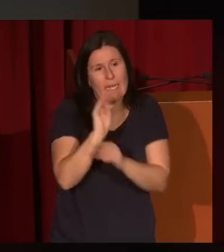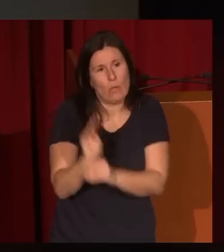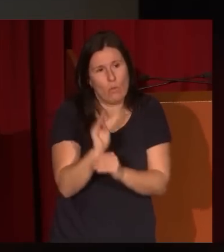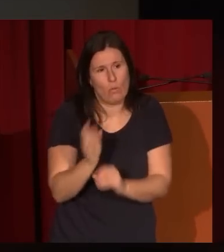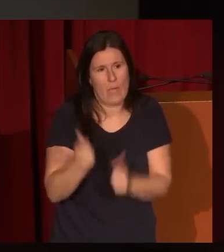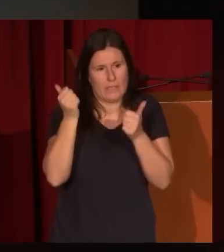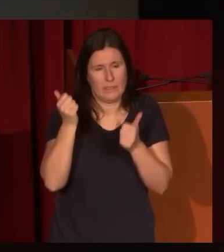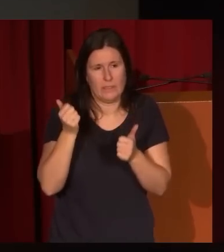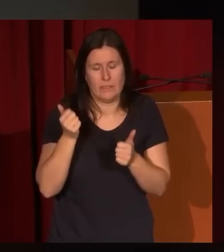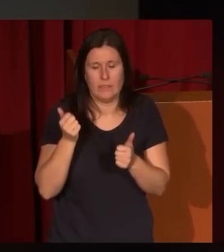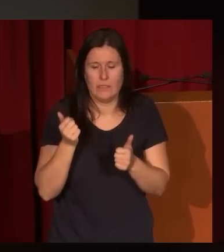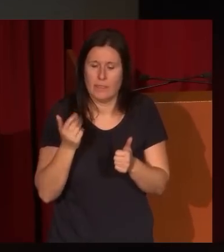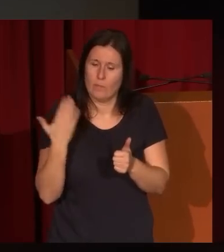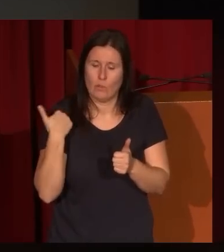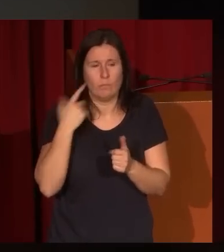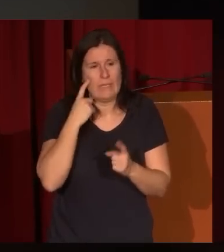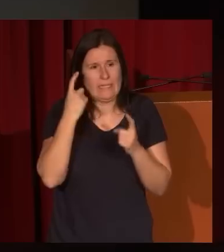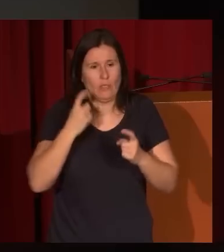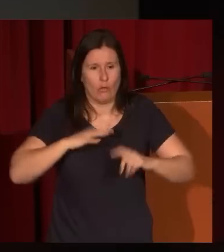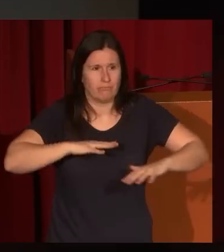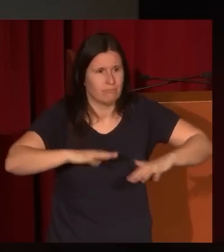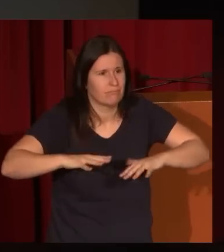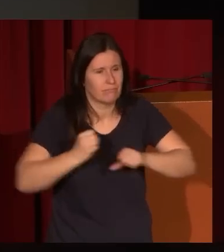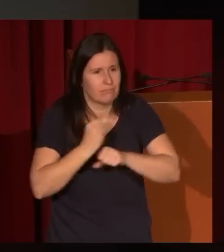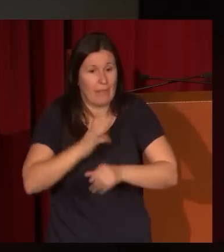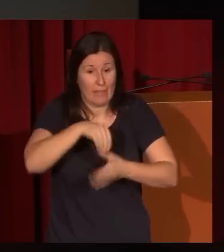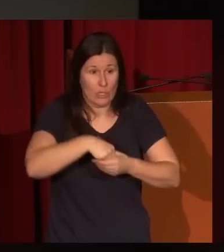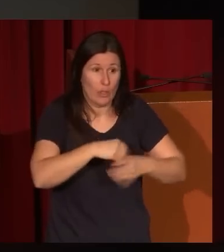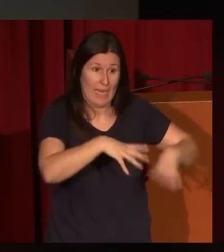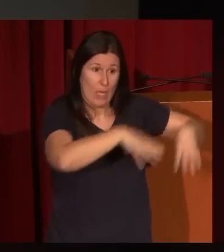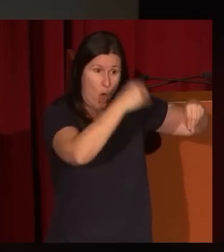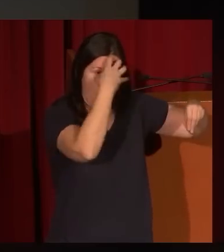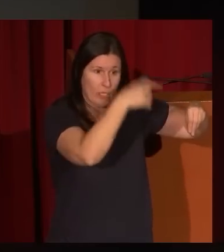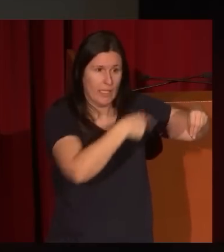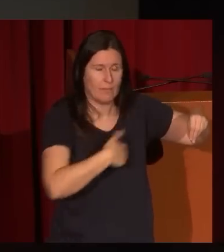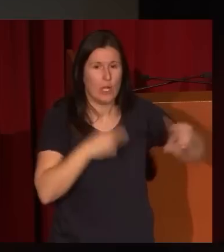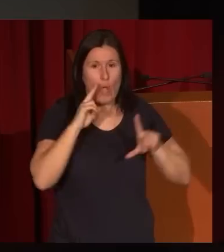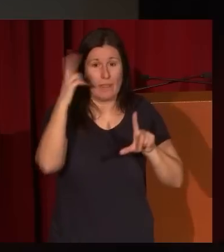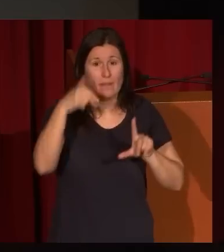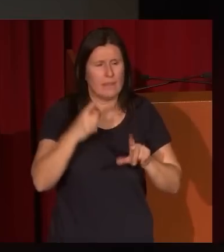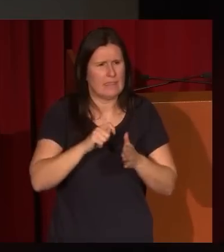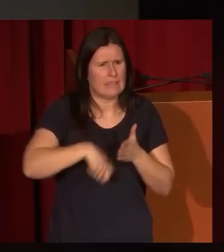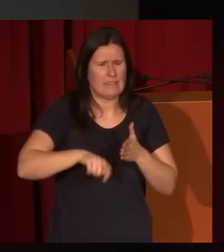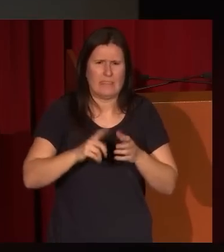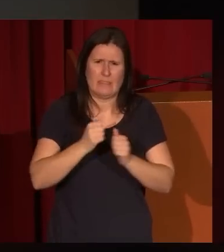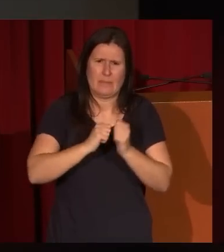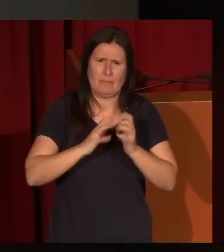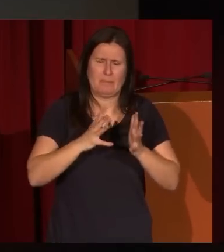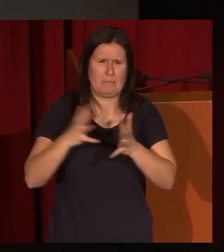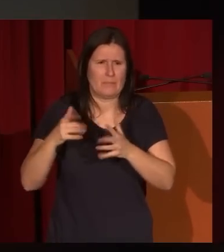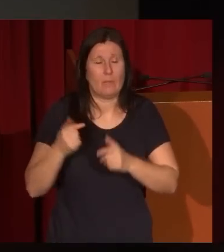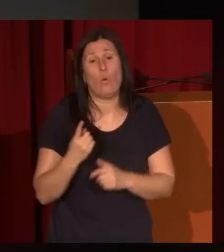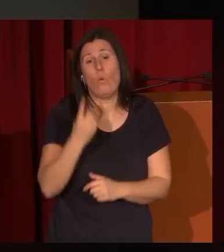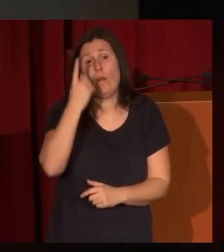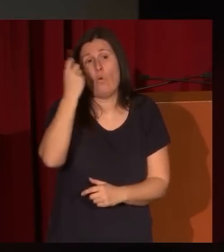cuidó más cuando trató de moverse en la corte, pero ven esa dureza, salvo en casos como este, porque tiene un interés especial